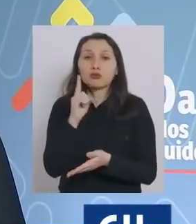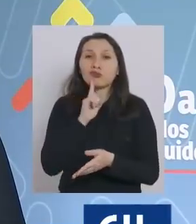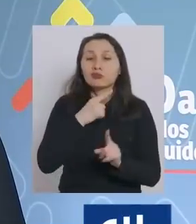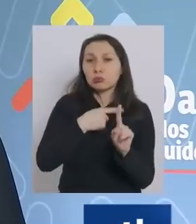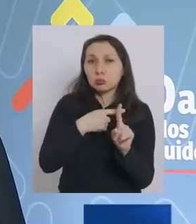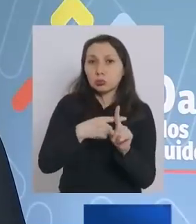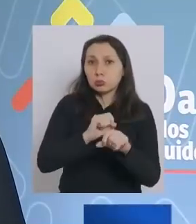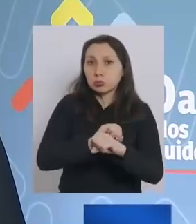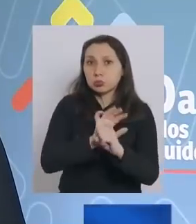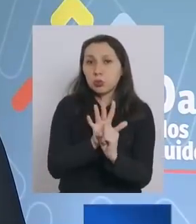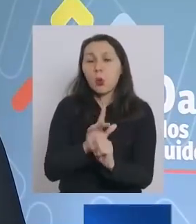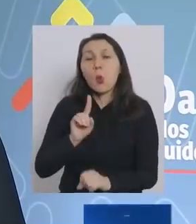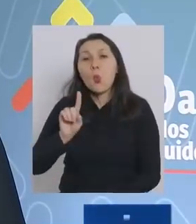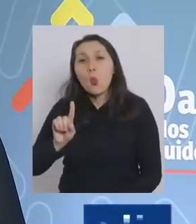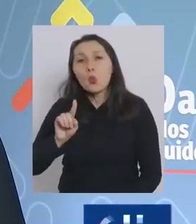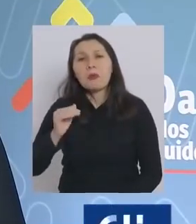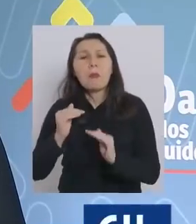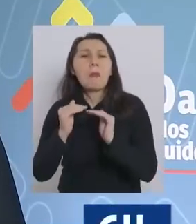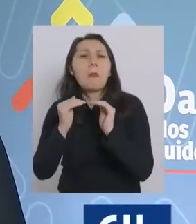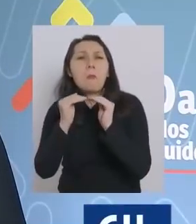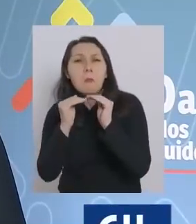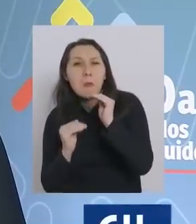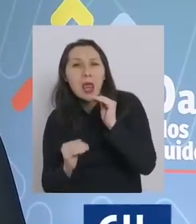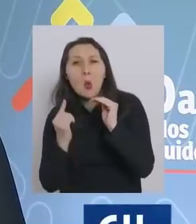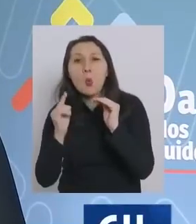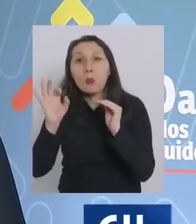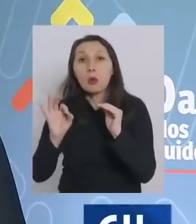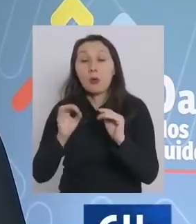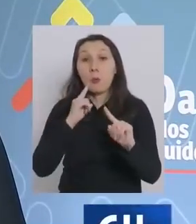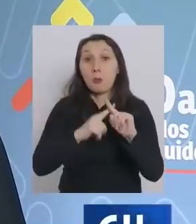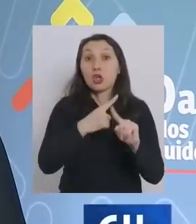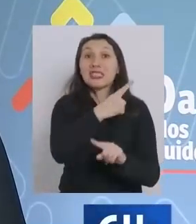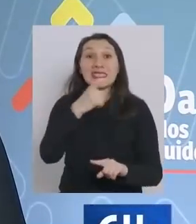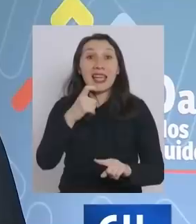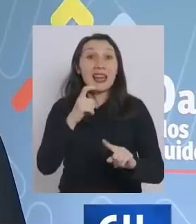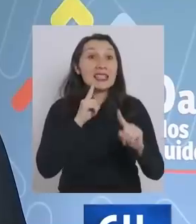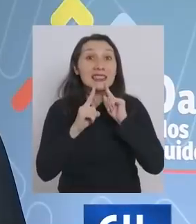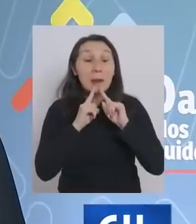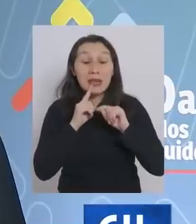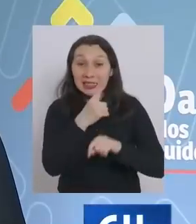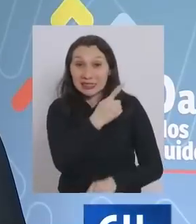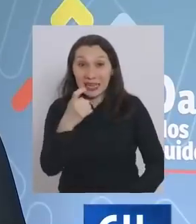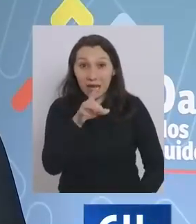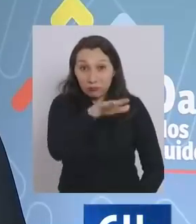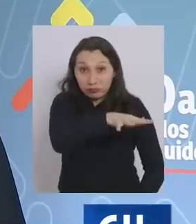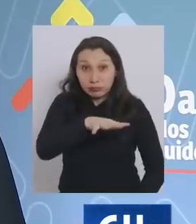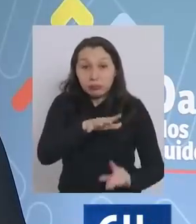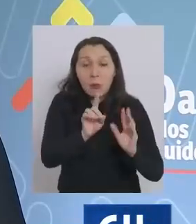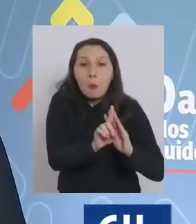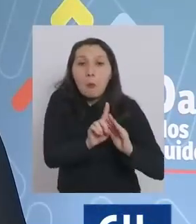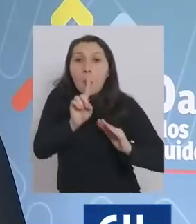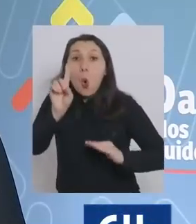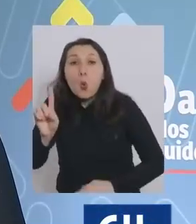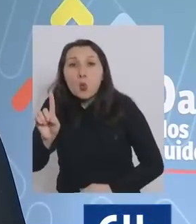una positividad de 1 y menos del 1% o sea de cada 100 exámenes que estamos buscando uno sale positivo por lo tanto estamos